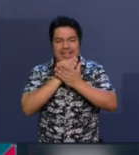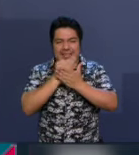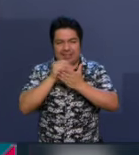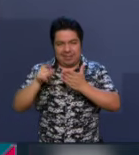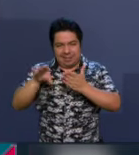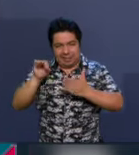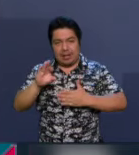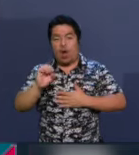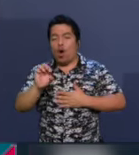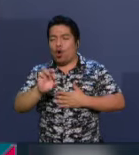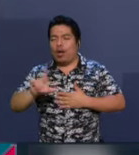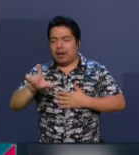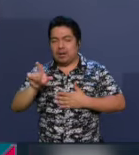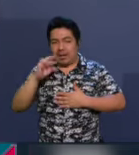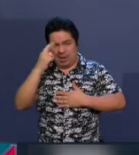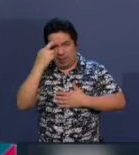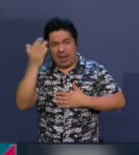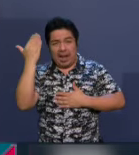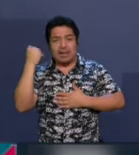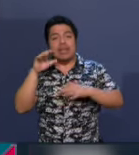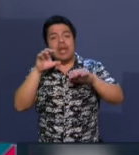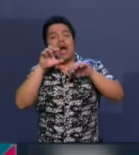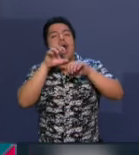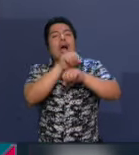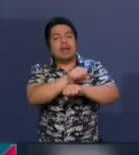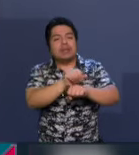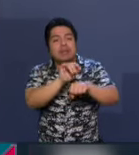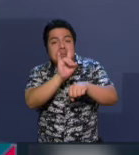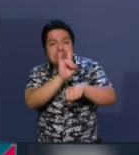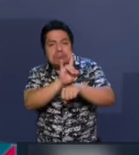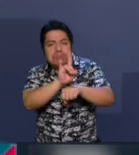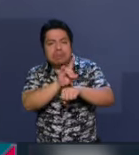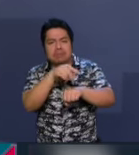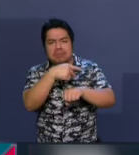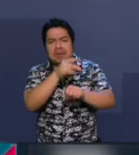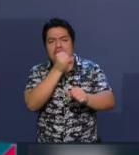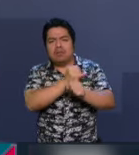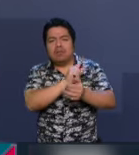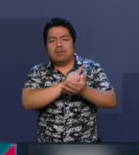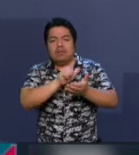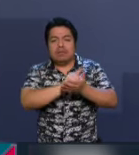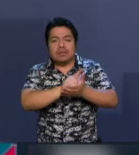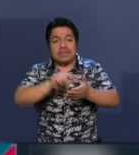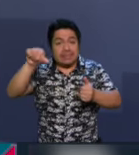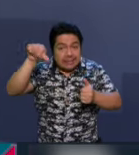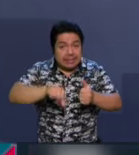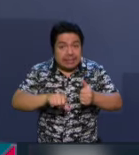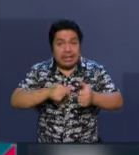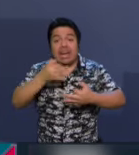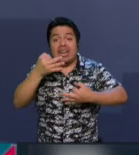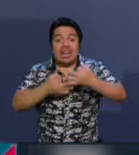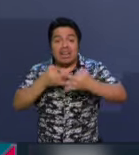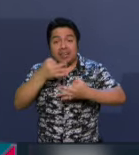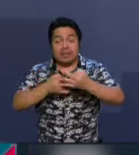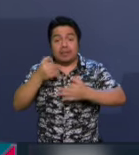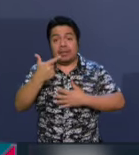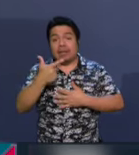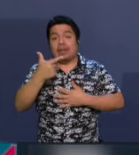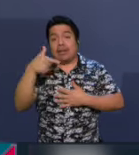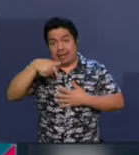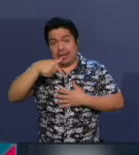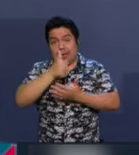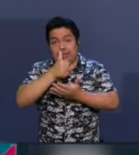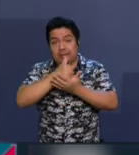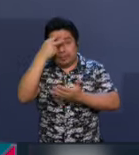sobre el intento de detención, entonces presuntamente ilegal, en su contra. Bueno, pues hoy el titular de la Fiscalía Capitalina, Ulises Lara,